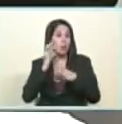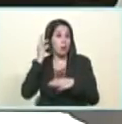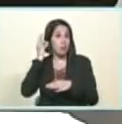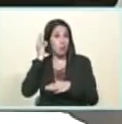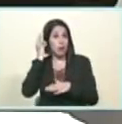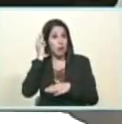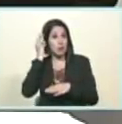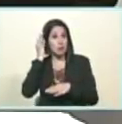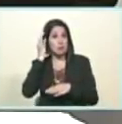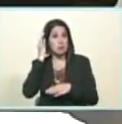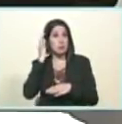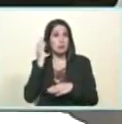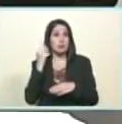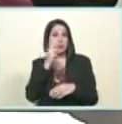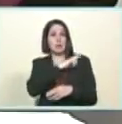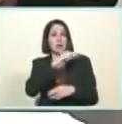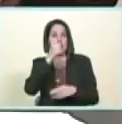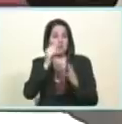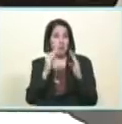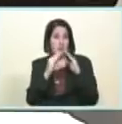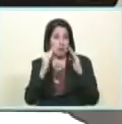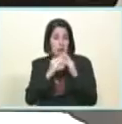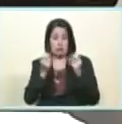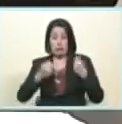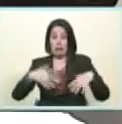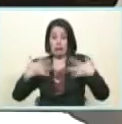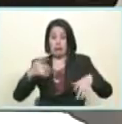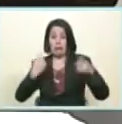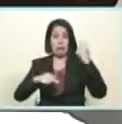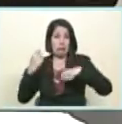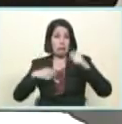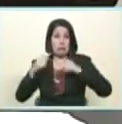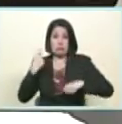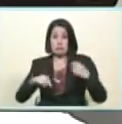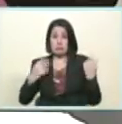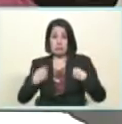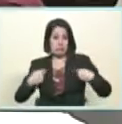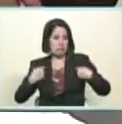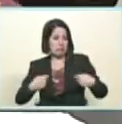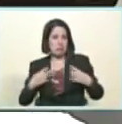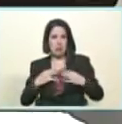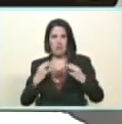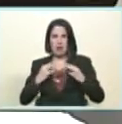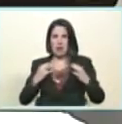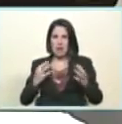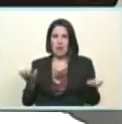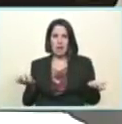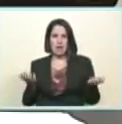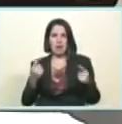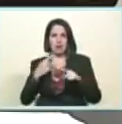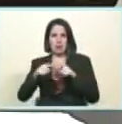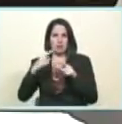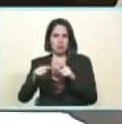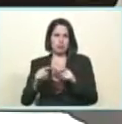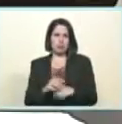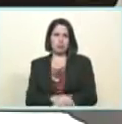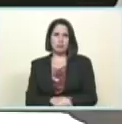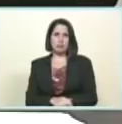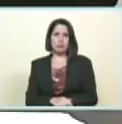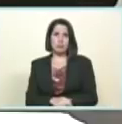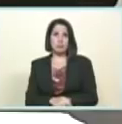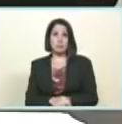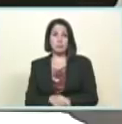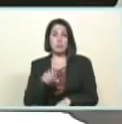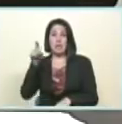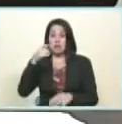madre jefa de hogar que le especulan con el chemis con la franela ¿verdad? todos